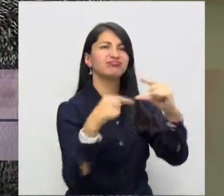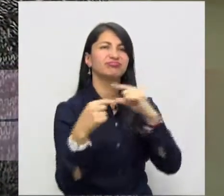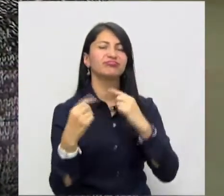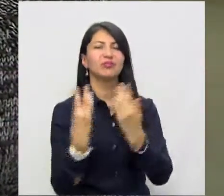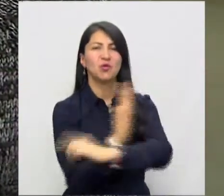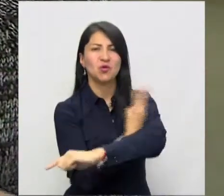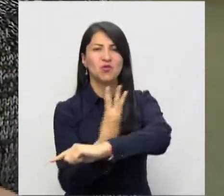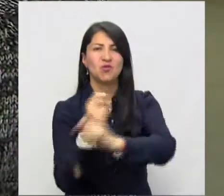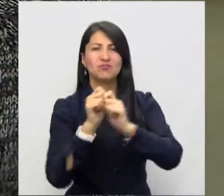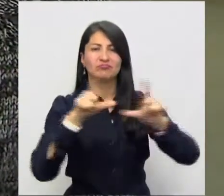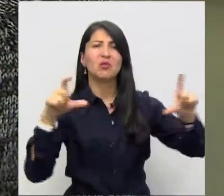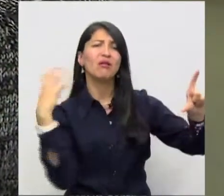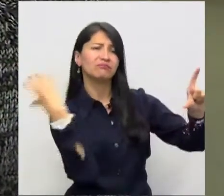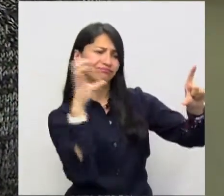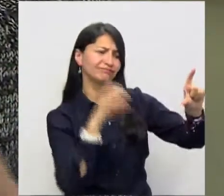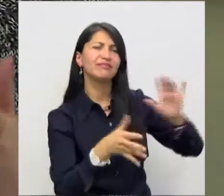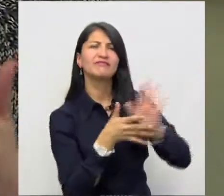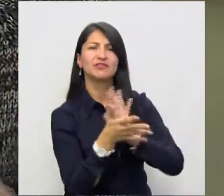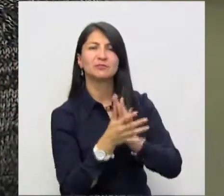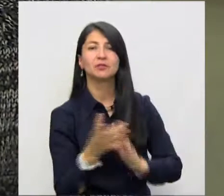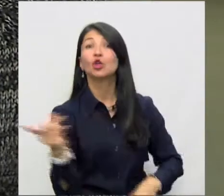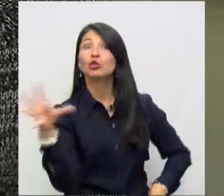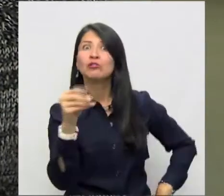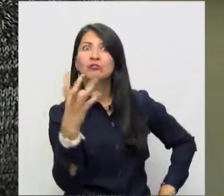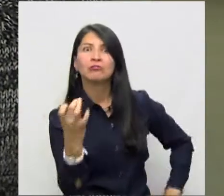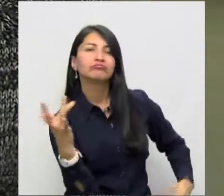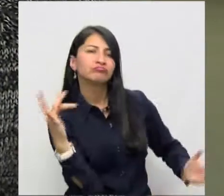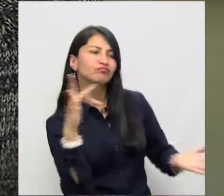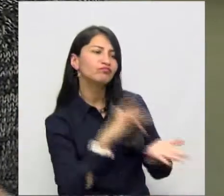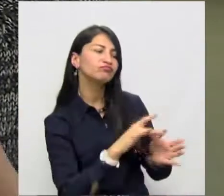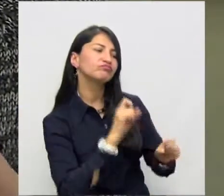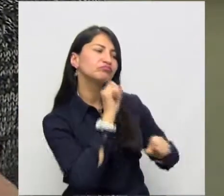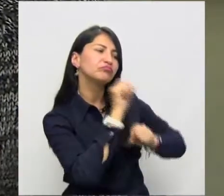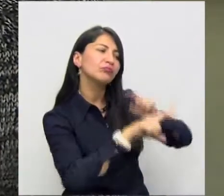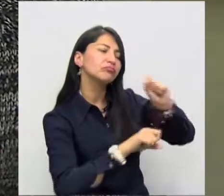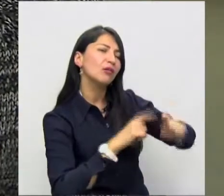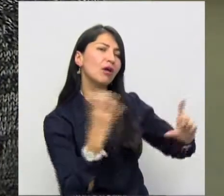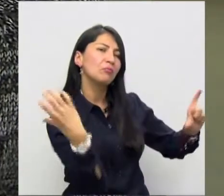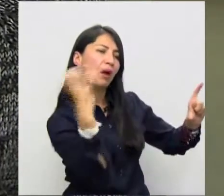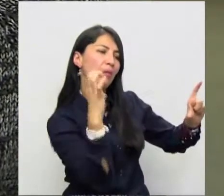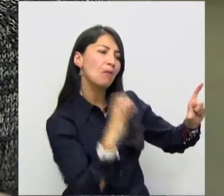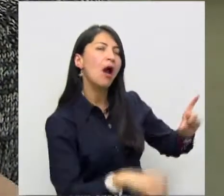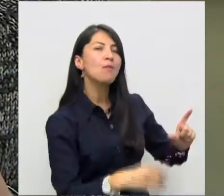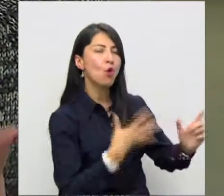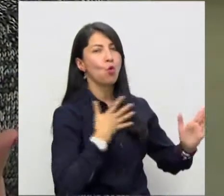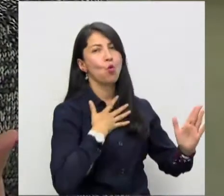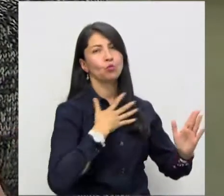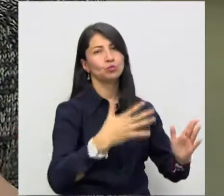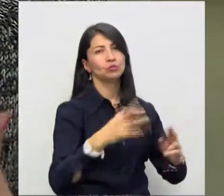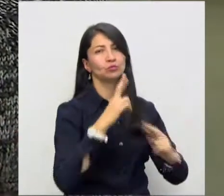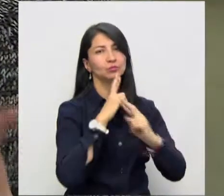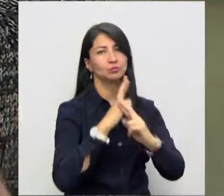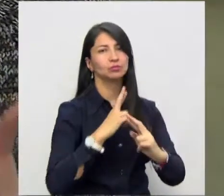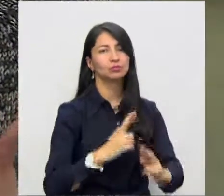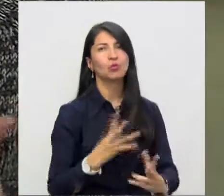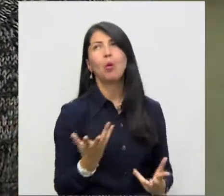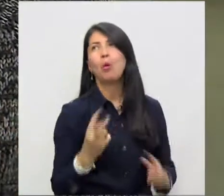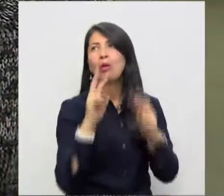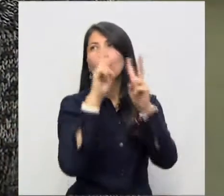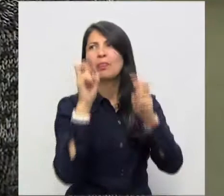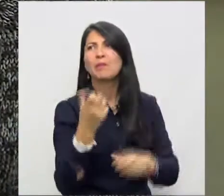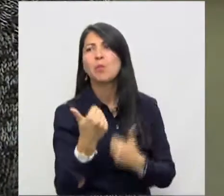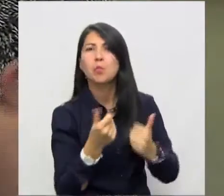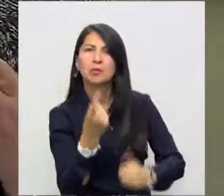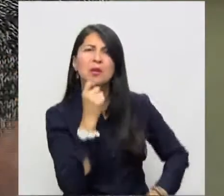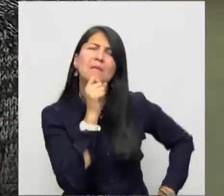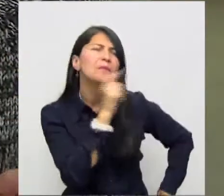Y allí ellos pueden participar haciendo preguntas o también poniendo temas que ellos